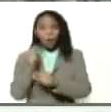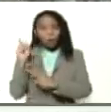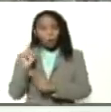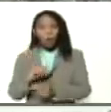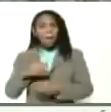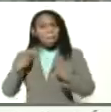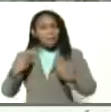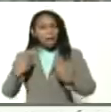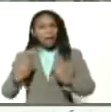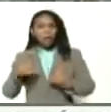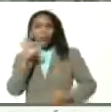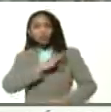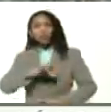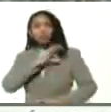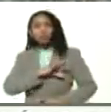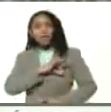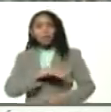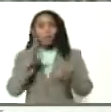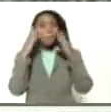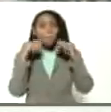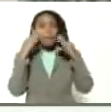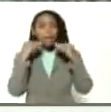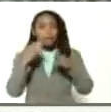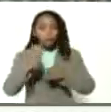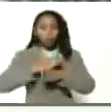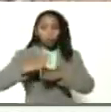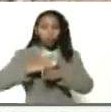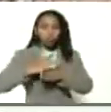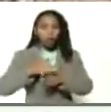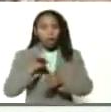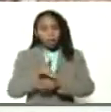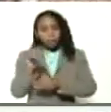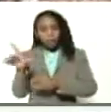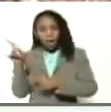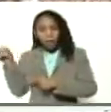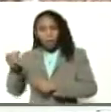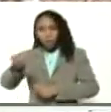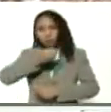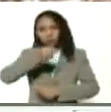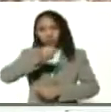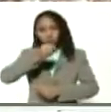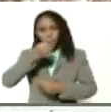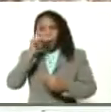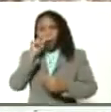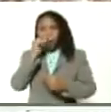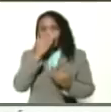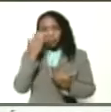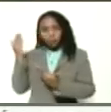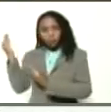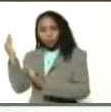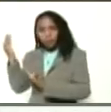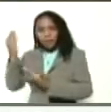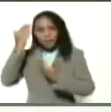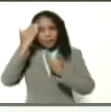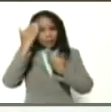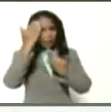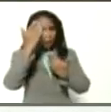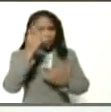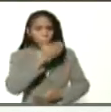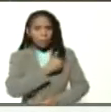para socializar sus experiencias dejo a continuación al señor Bolívar saludo presidente